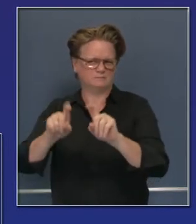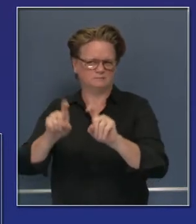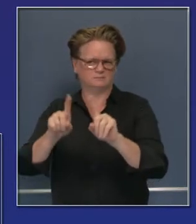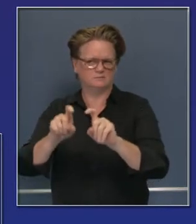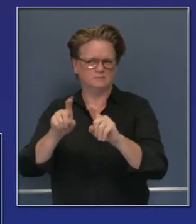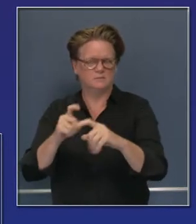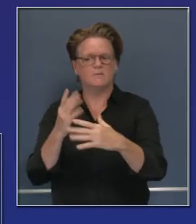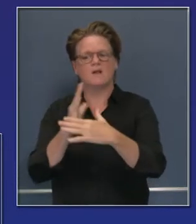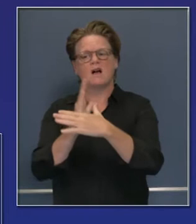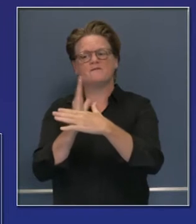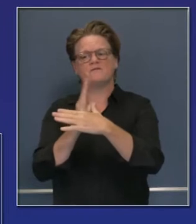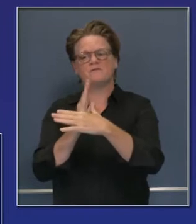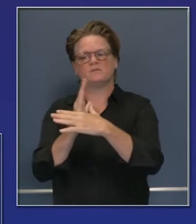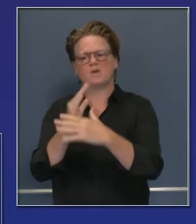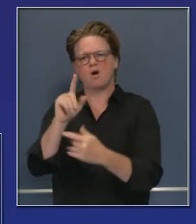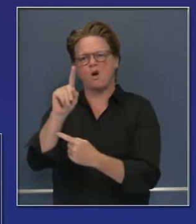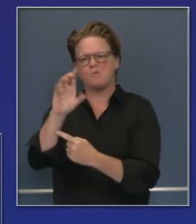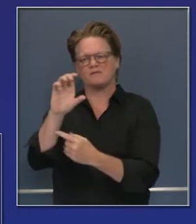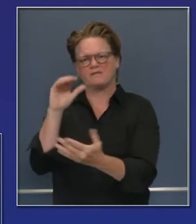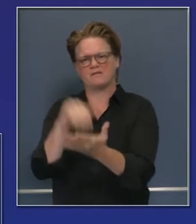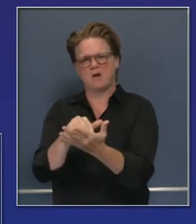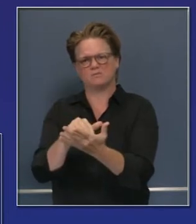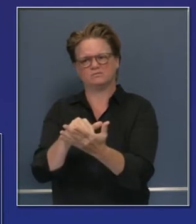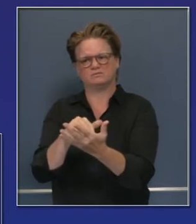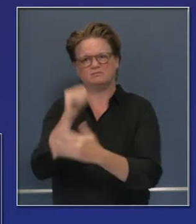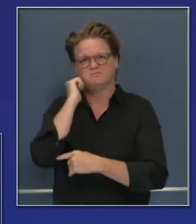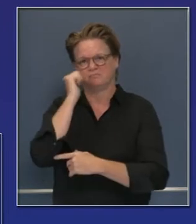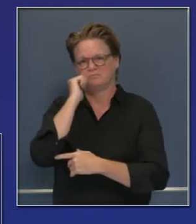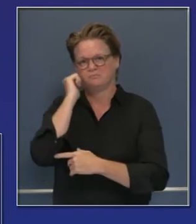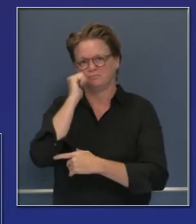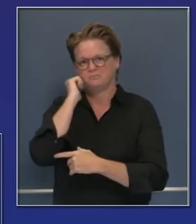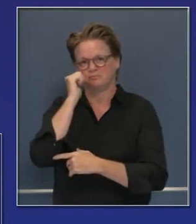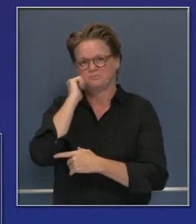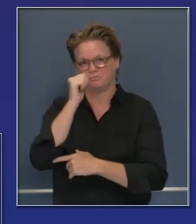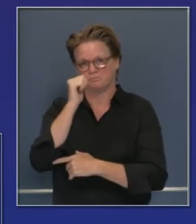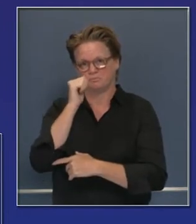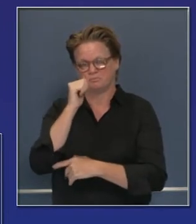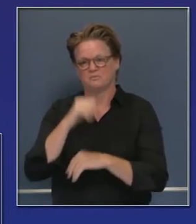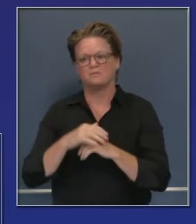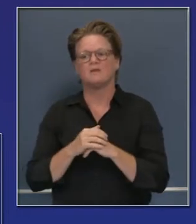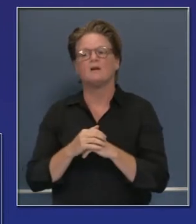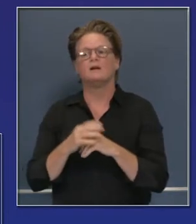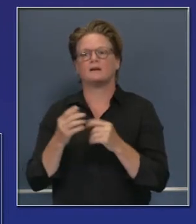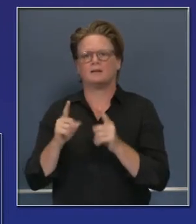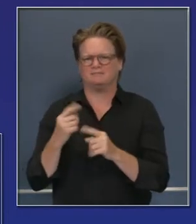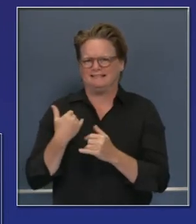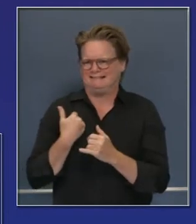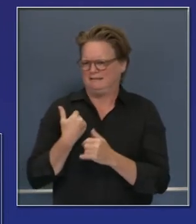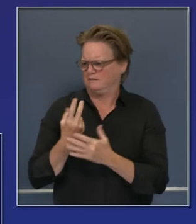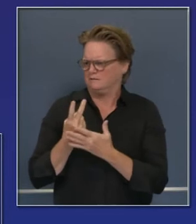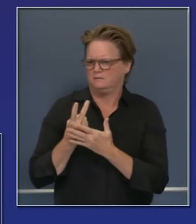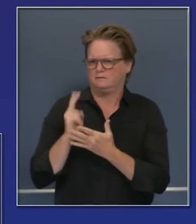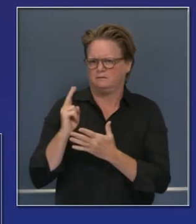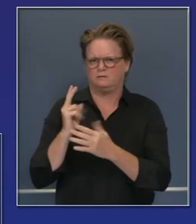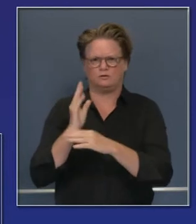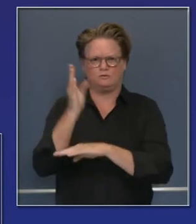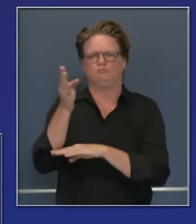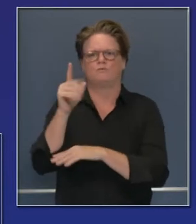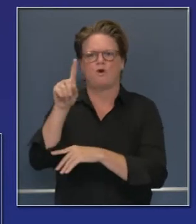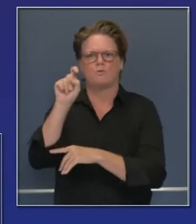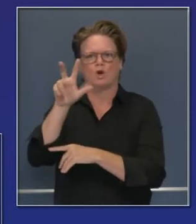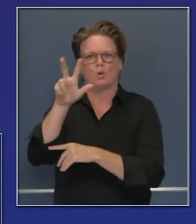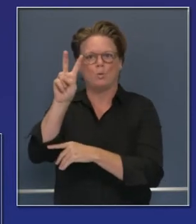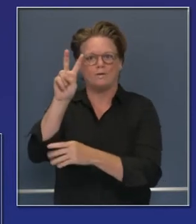California. Tenemos cerca de 100,000 pruebas cada día en el estado. Ustedes vieron hace unas cuantas semanas que había más de 132,000.